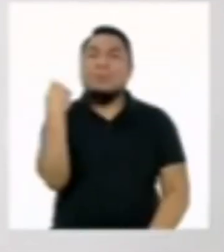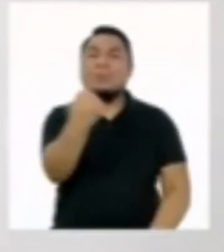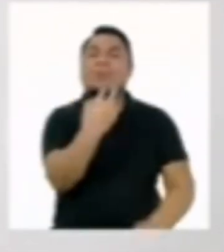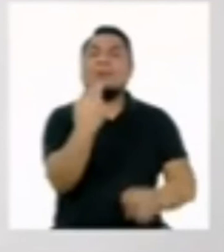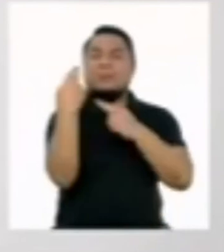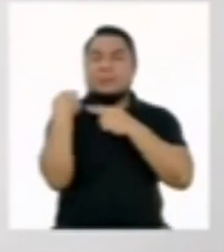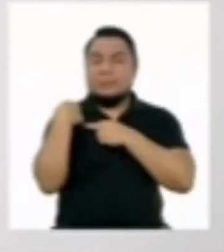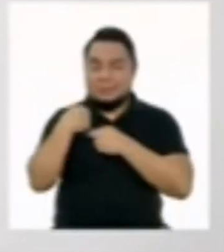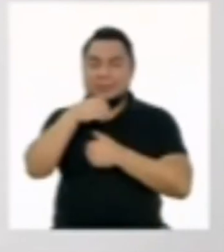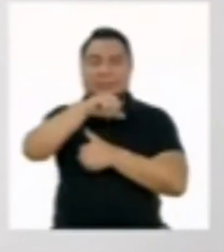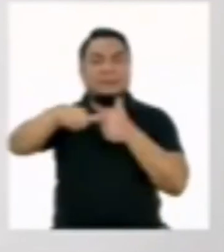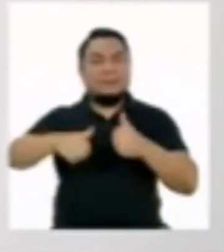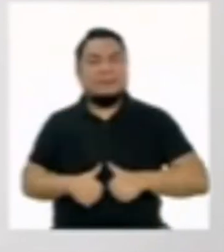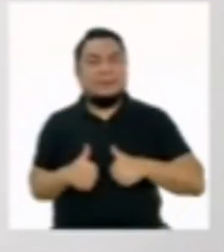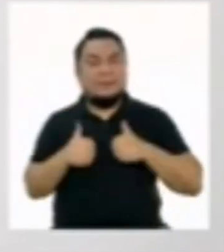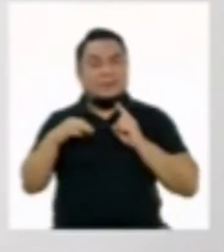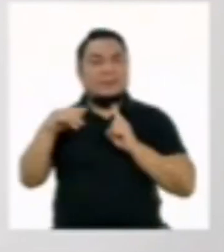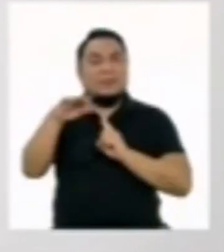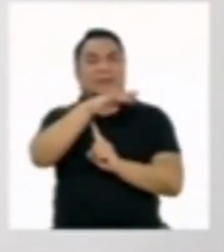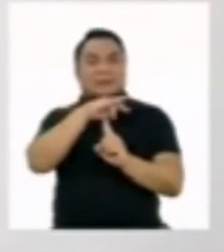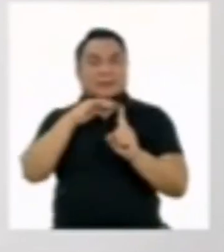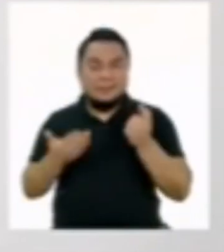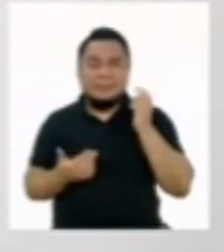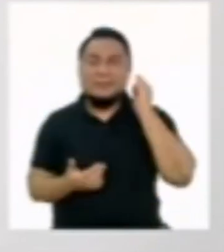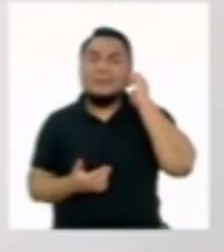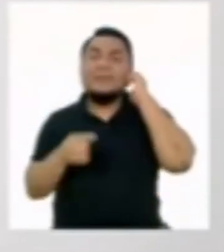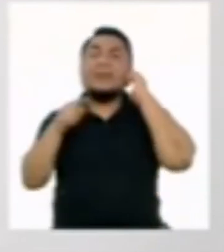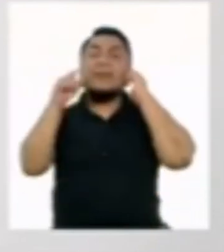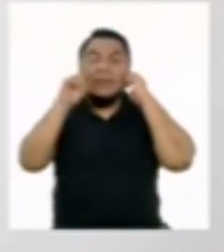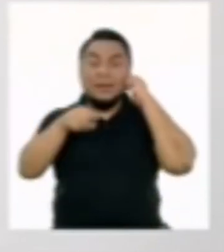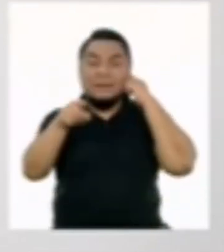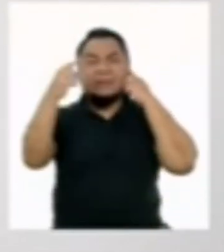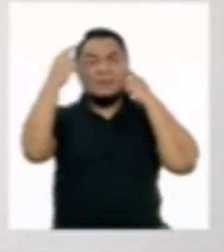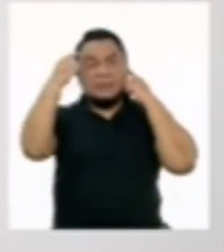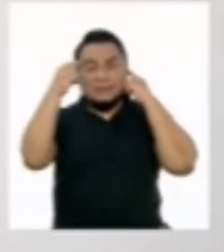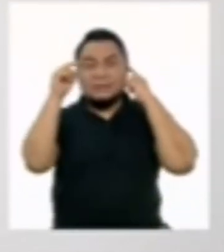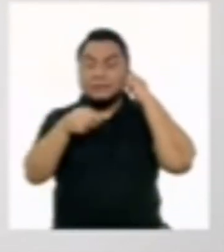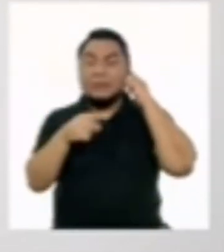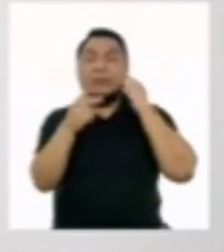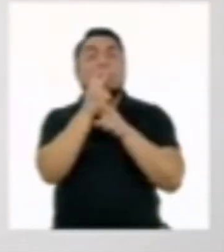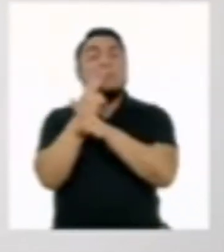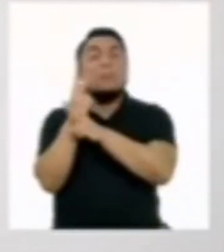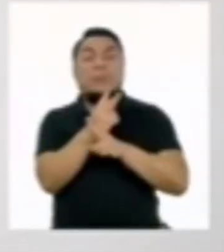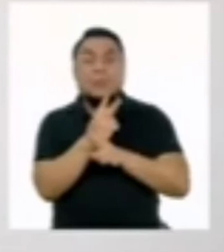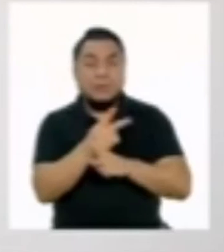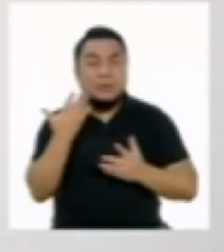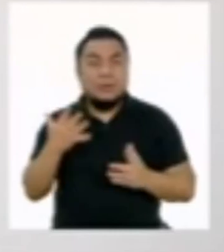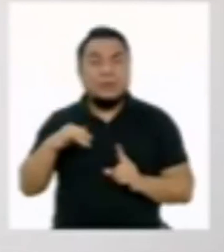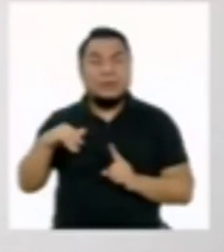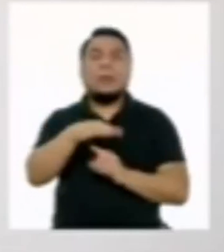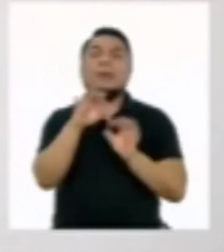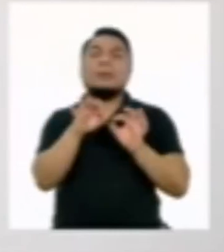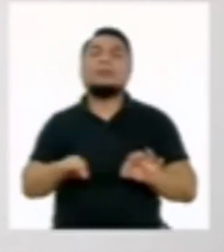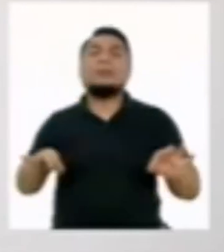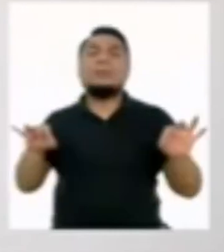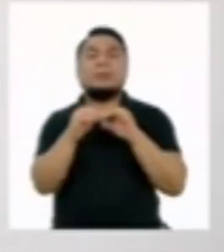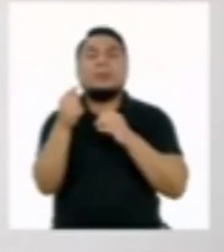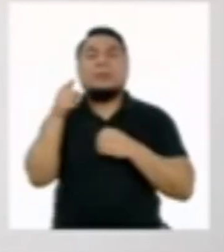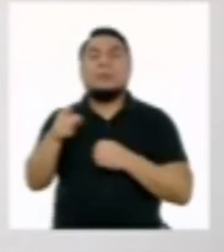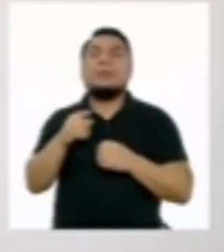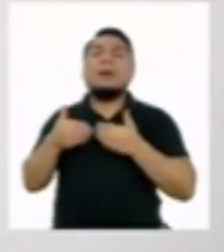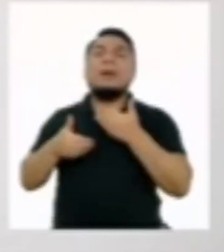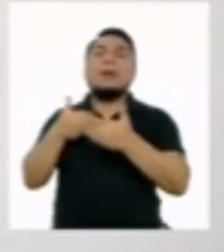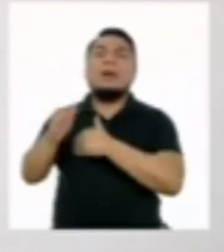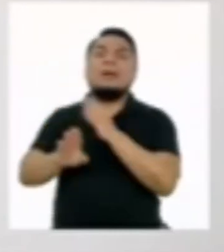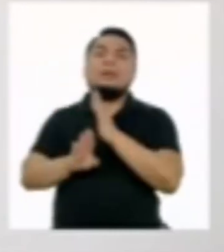convivir en armonía con la naturaleza. Debemos considerar que el cuidado ambiental es importante para